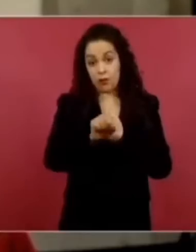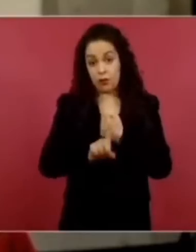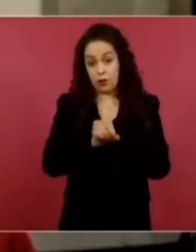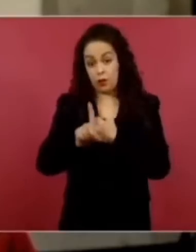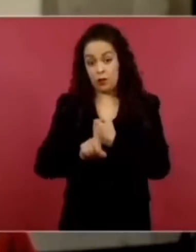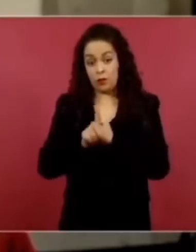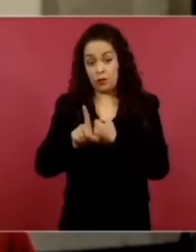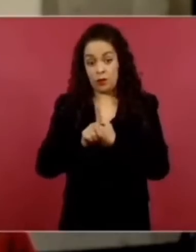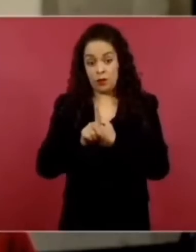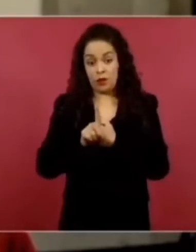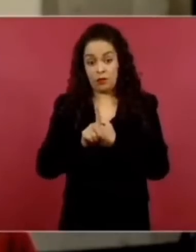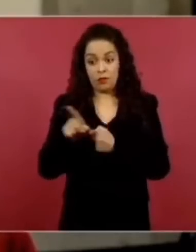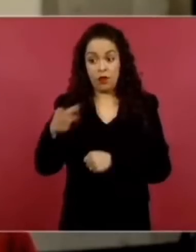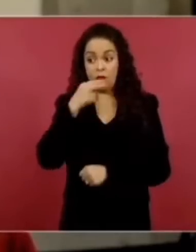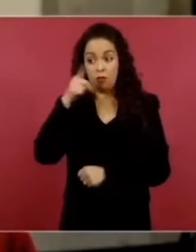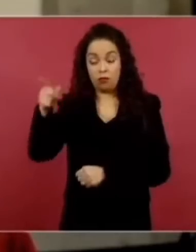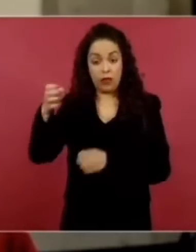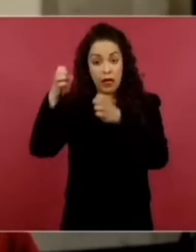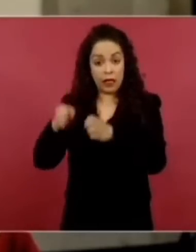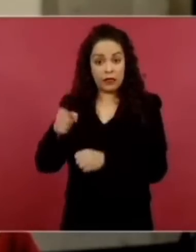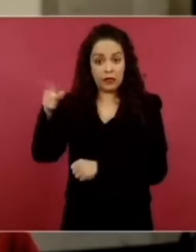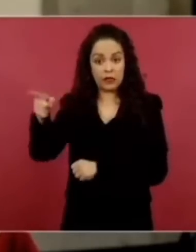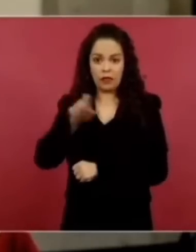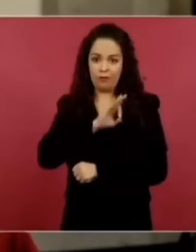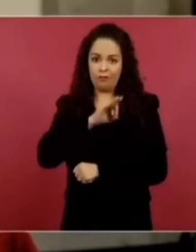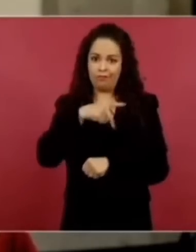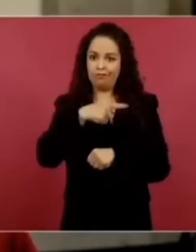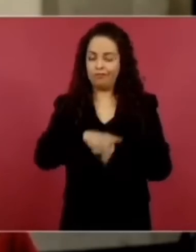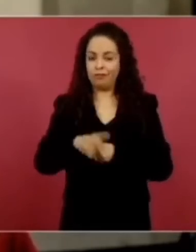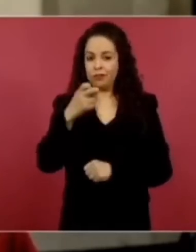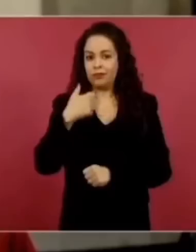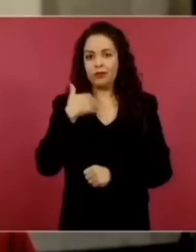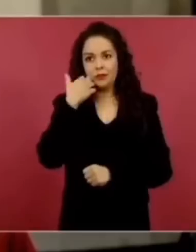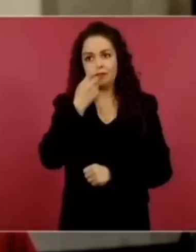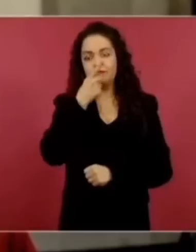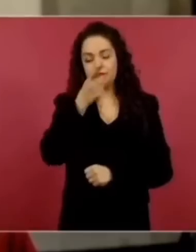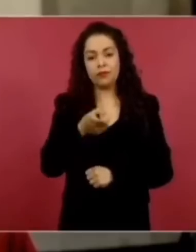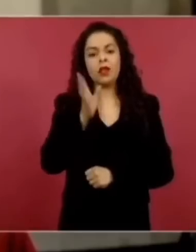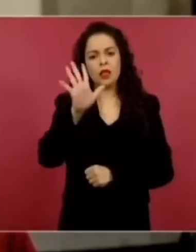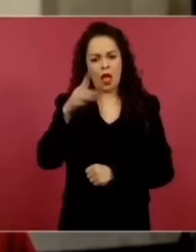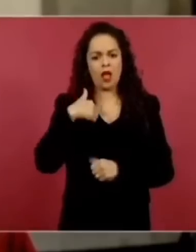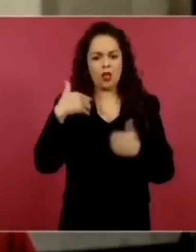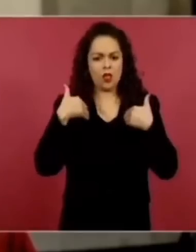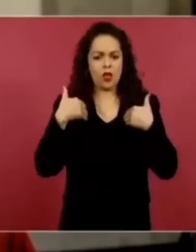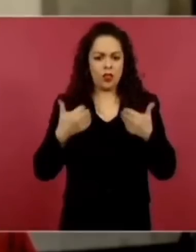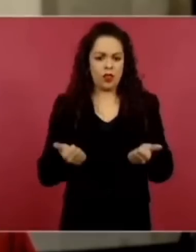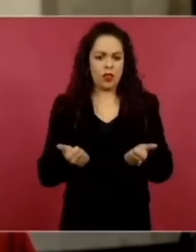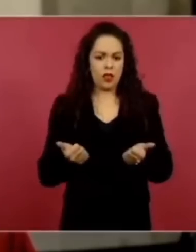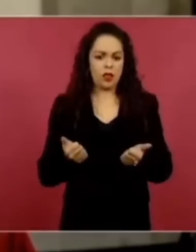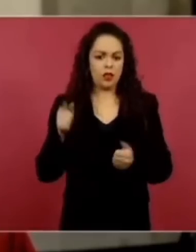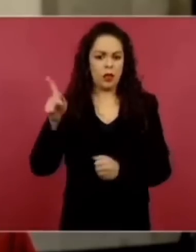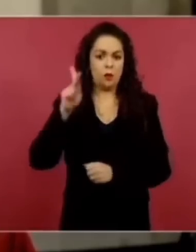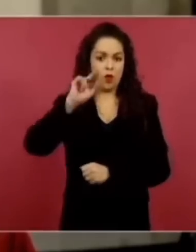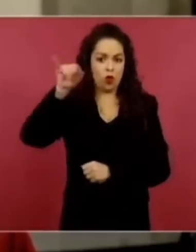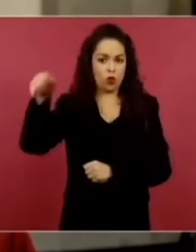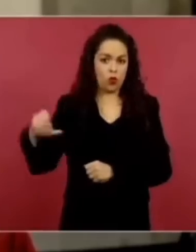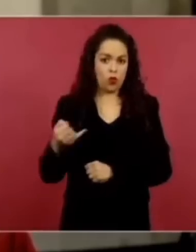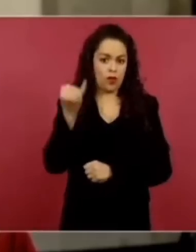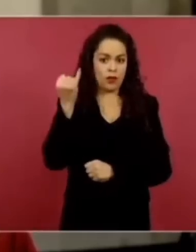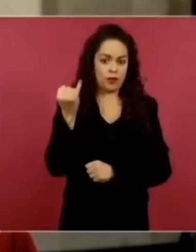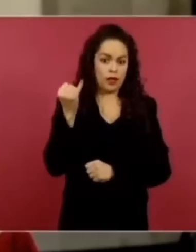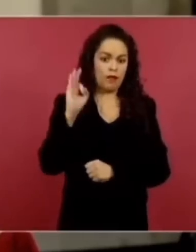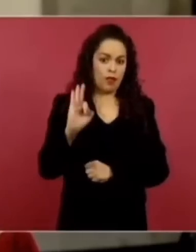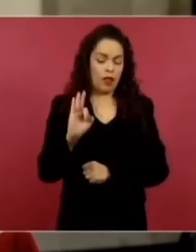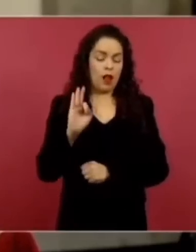que este personaje esté ahí. Y yo entiendo que la exoneración pues tiene que ver con el Poder Judicial, no con